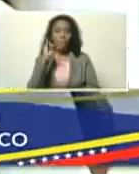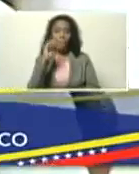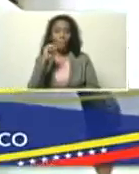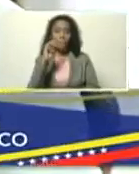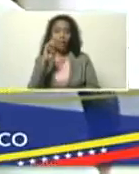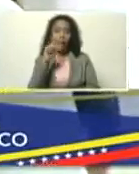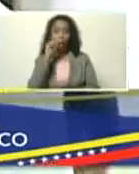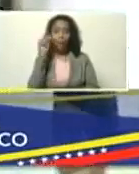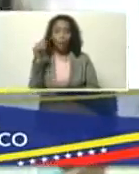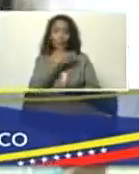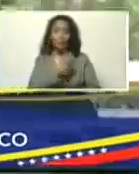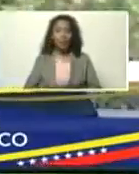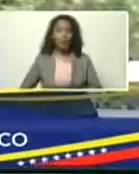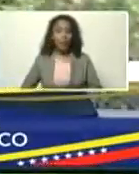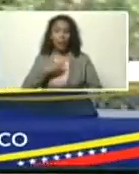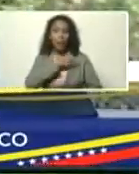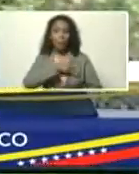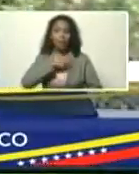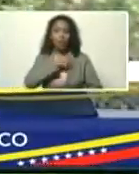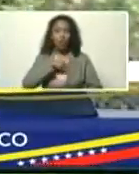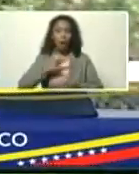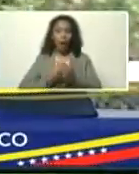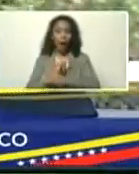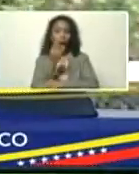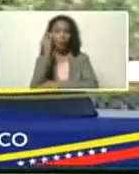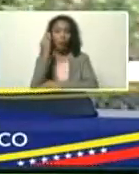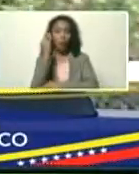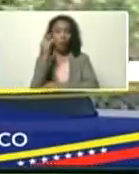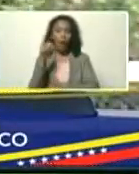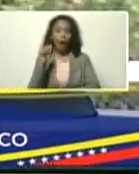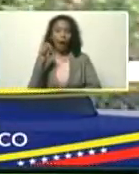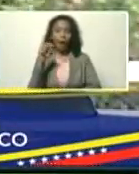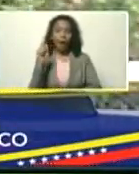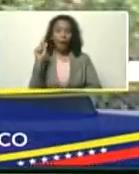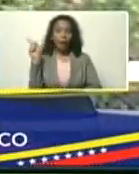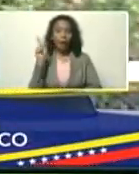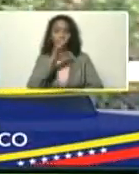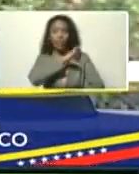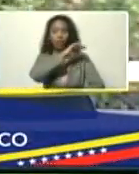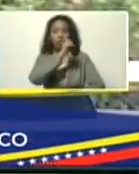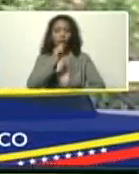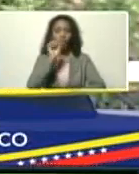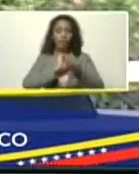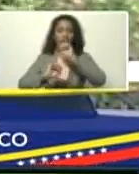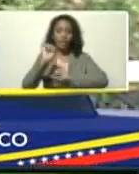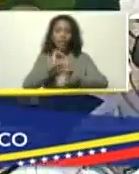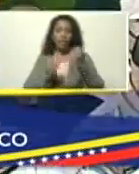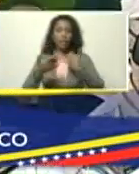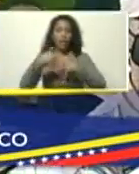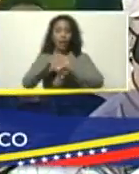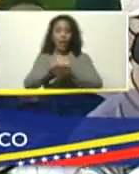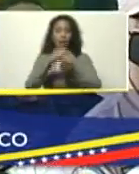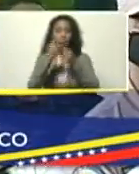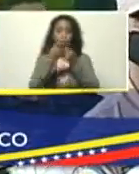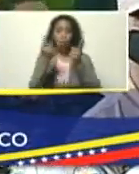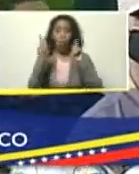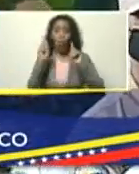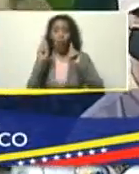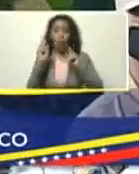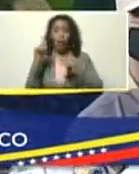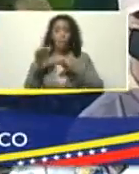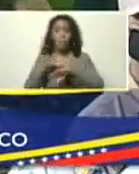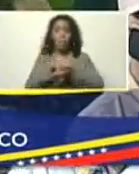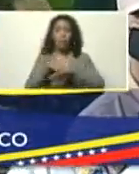de la Misión Árbol, a Ana Karina Ochoa, Directora de Defensa Integral del Medio Ambiente y Delito Ambiental del